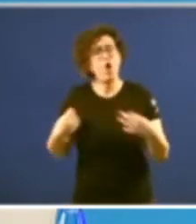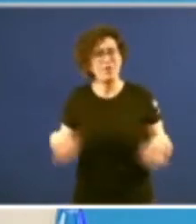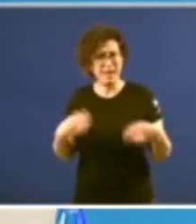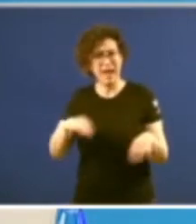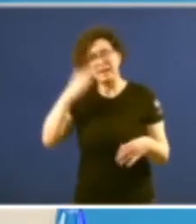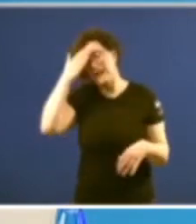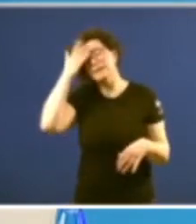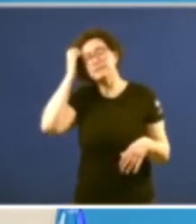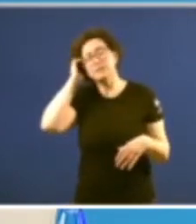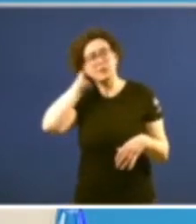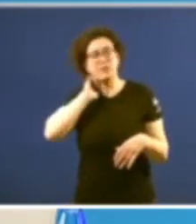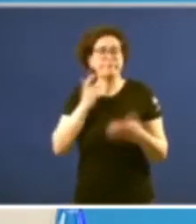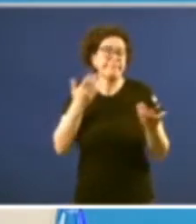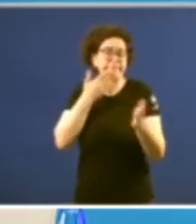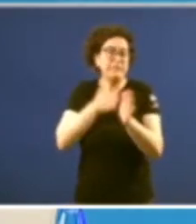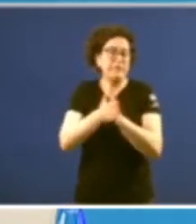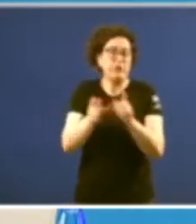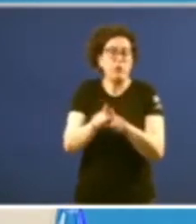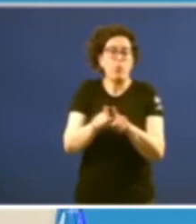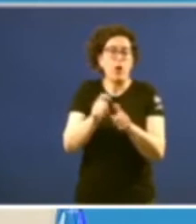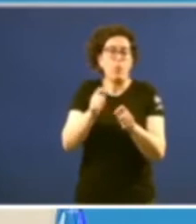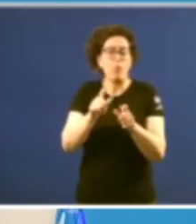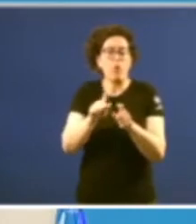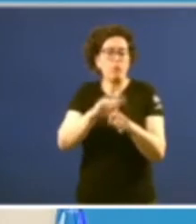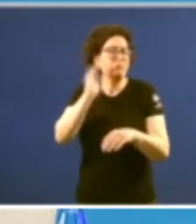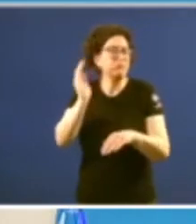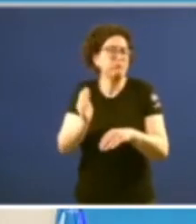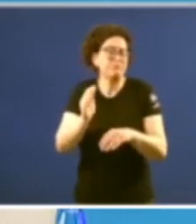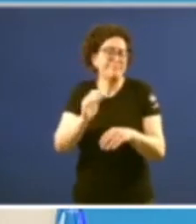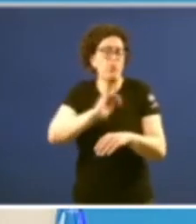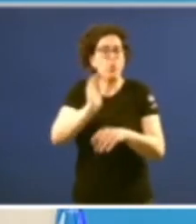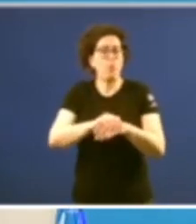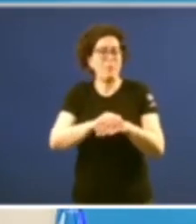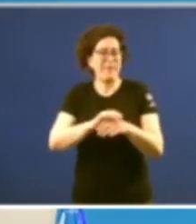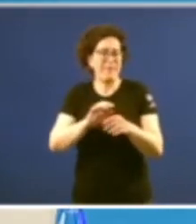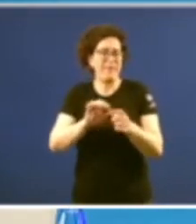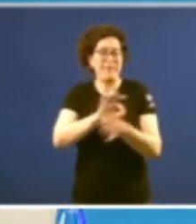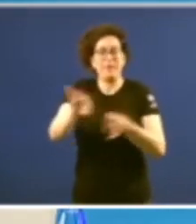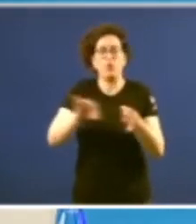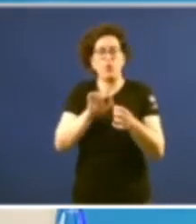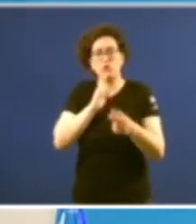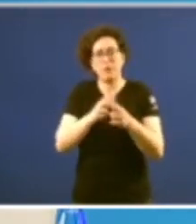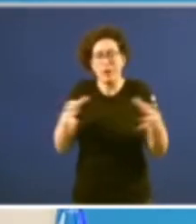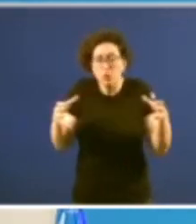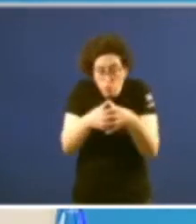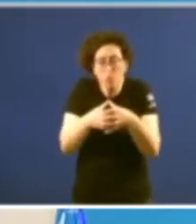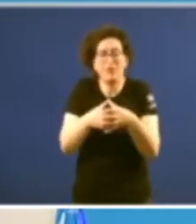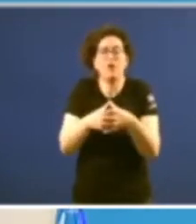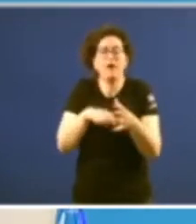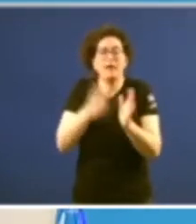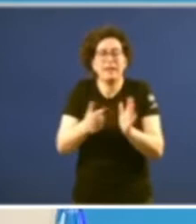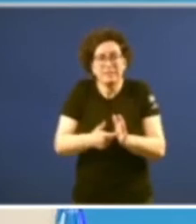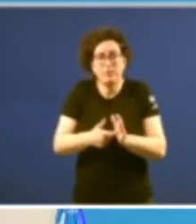que suponen un poco un cierre de círculo en ese núcleo legislativo institucional